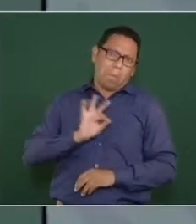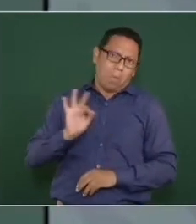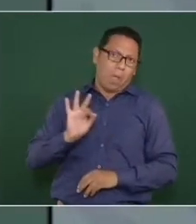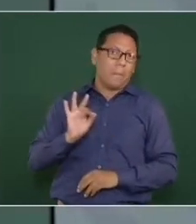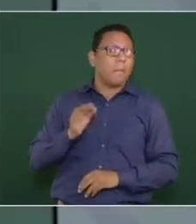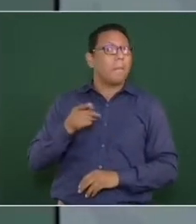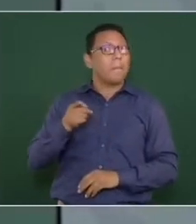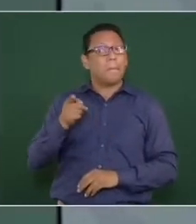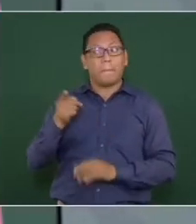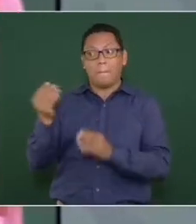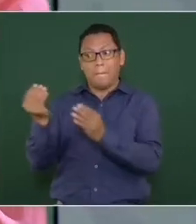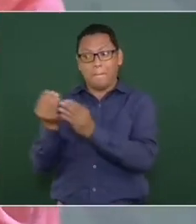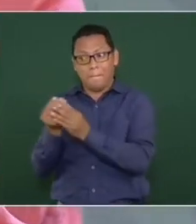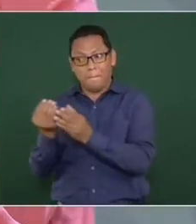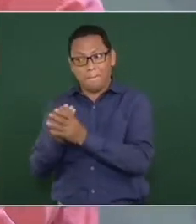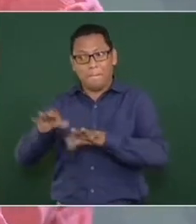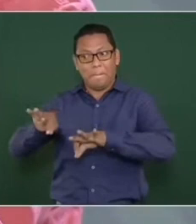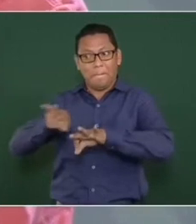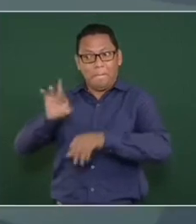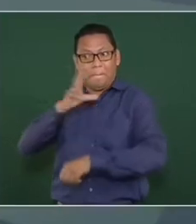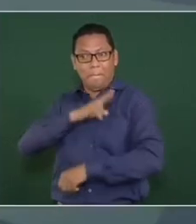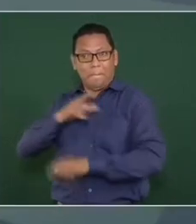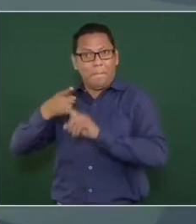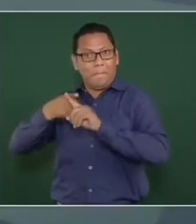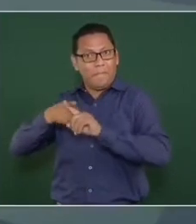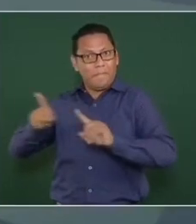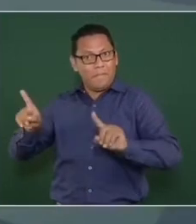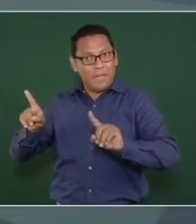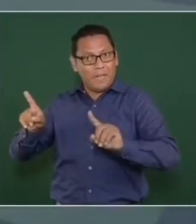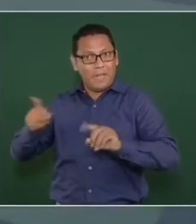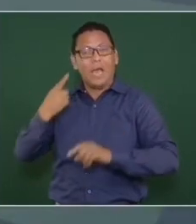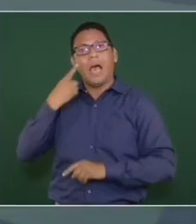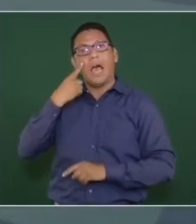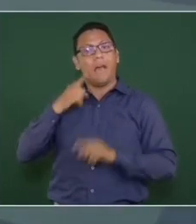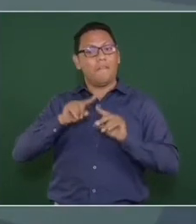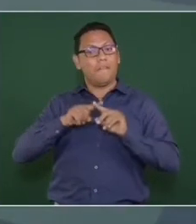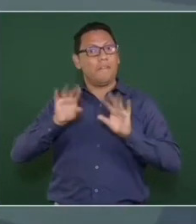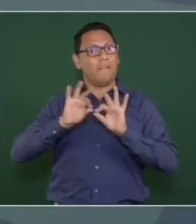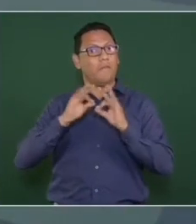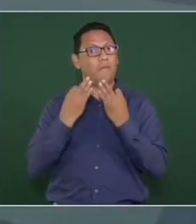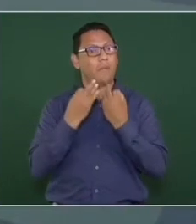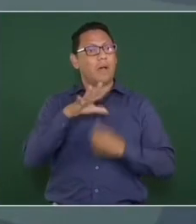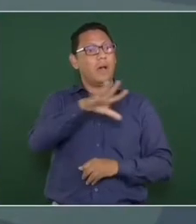la administración privada y otra cosa es la administración pública.